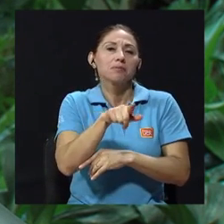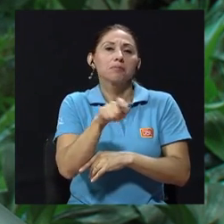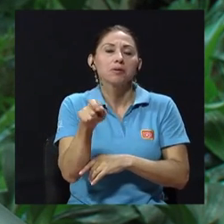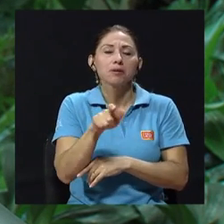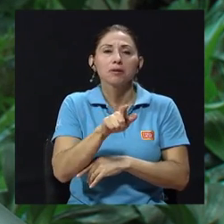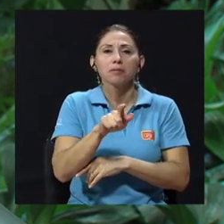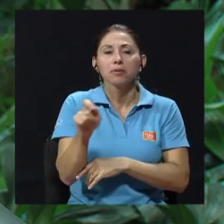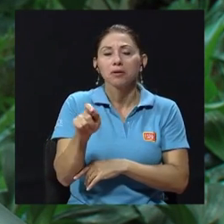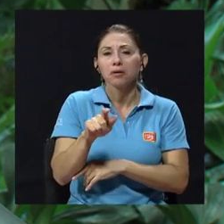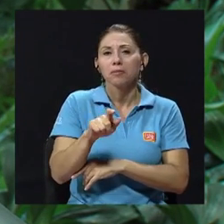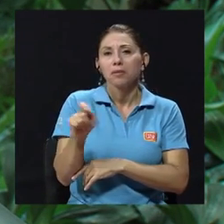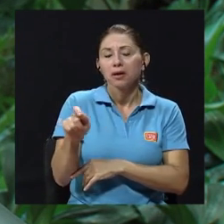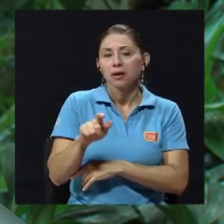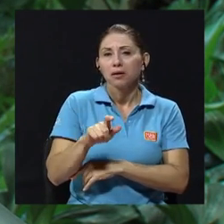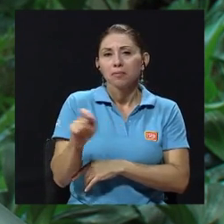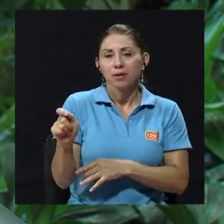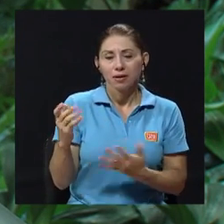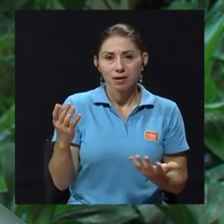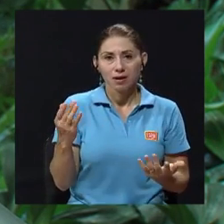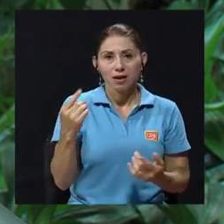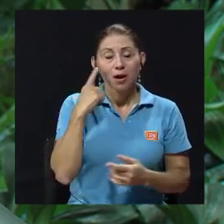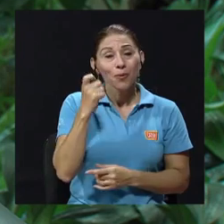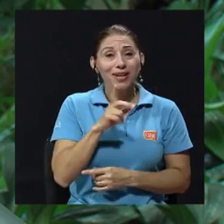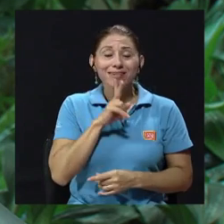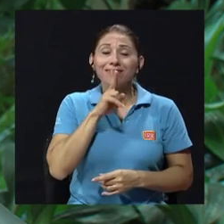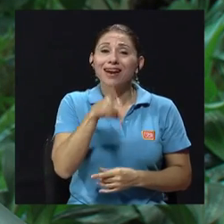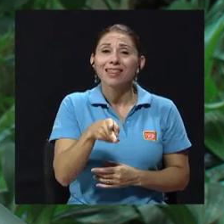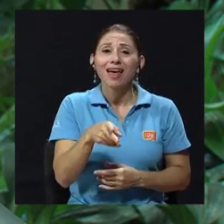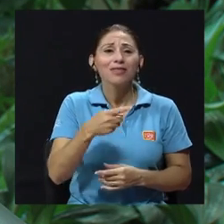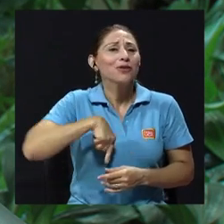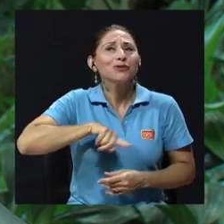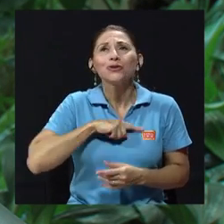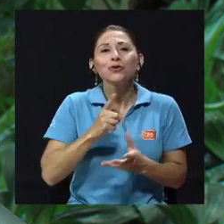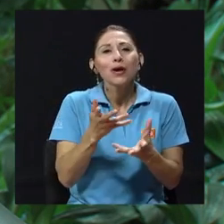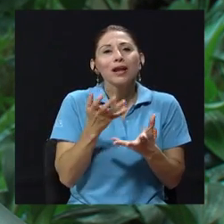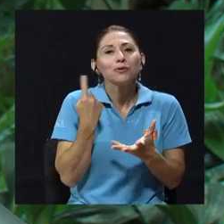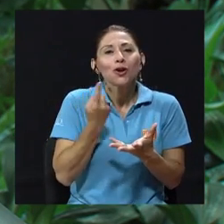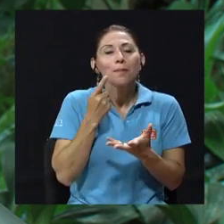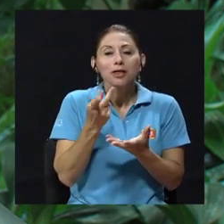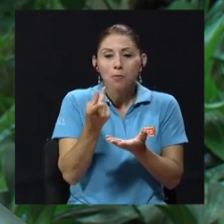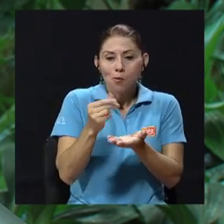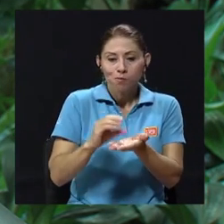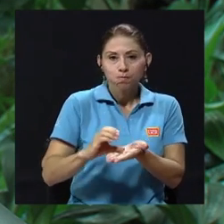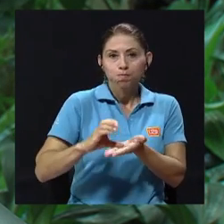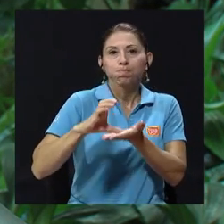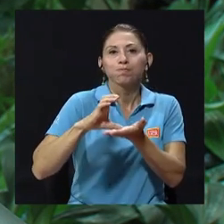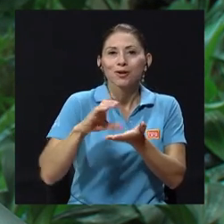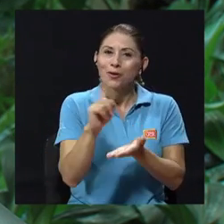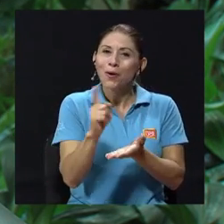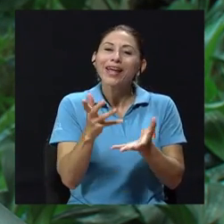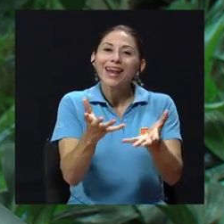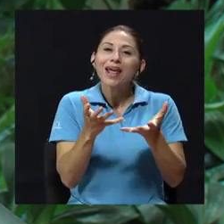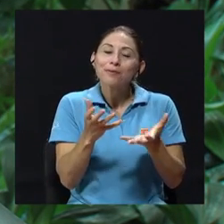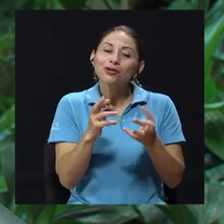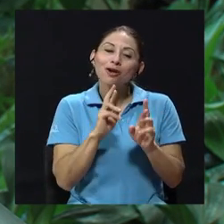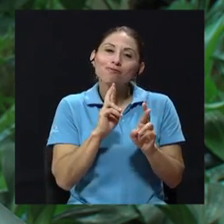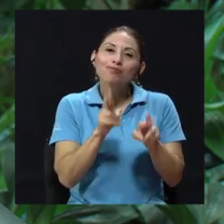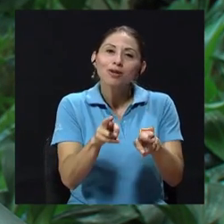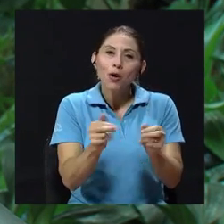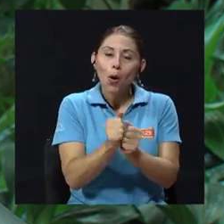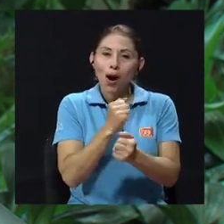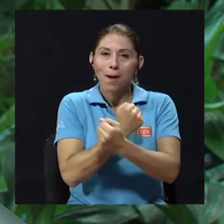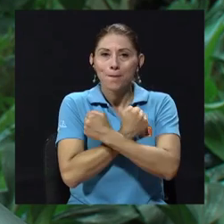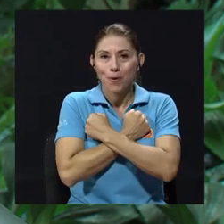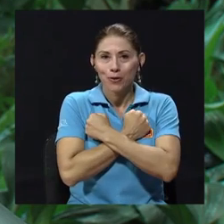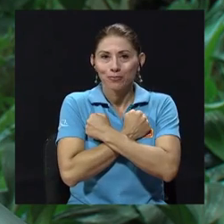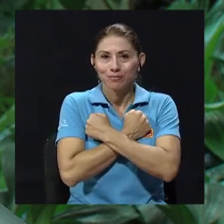mes. Porque en realidad, más que una gran cantidad, nosotros lo que queremos es que esa donación sea hecha con amor. Que